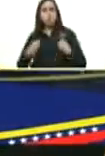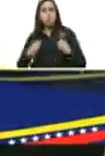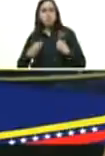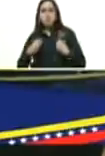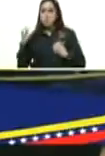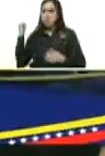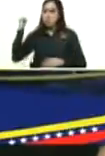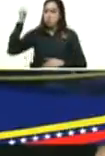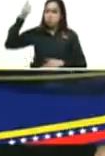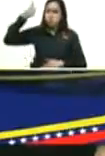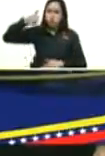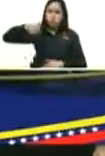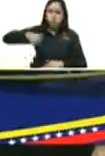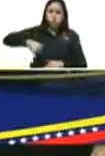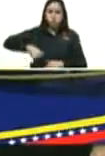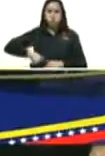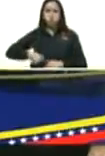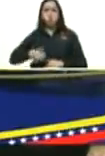todos estos años